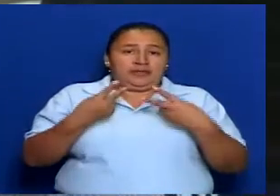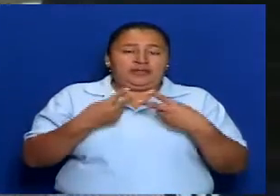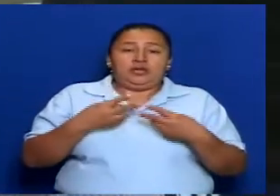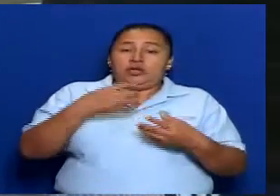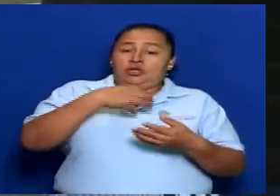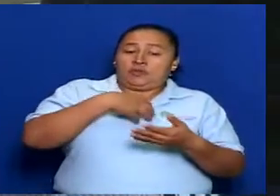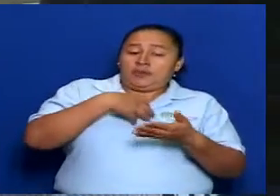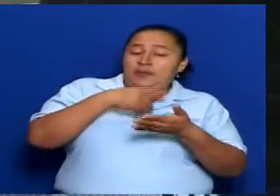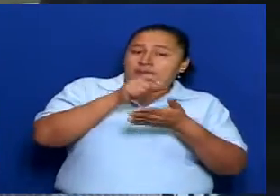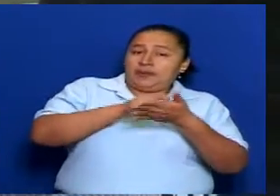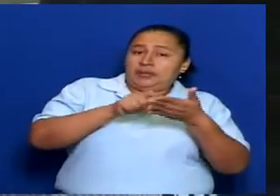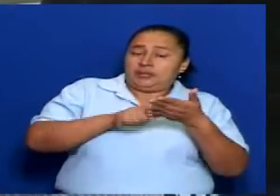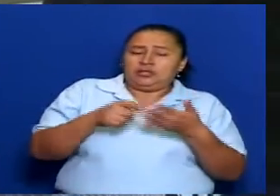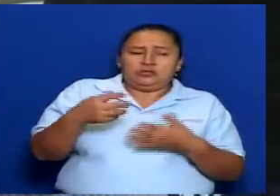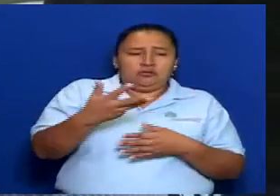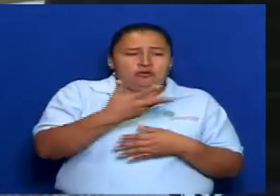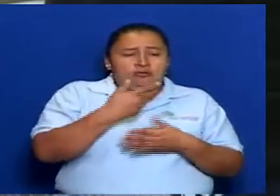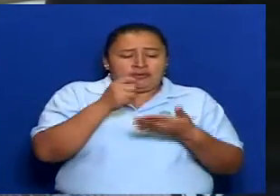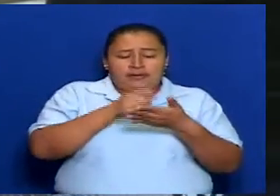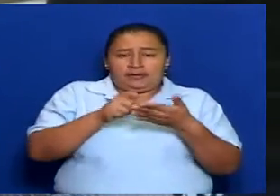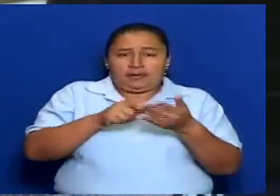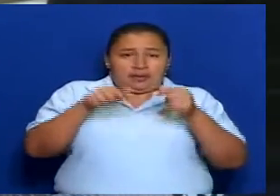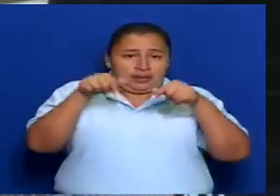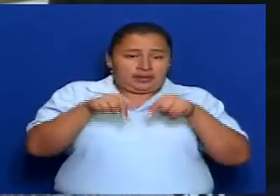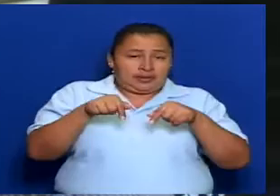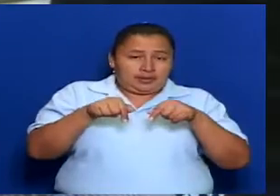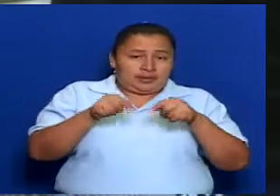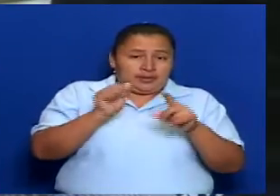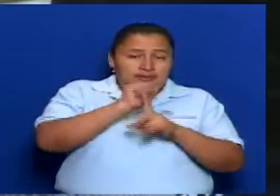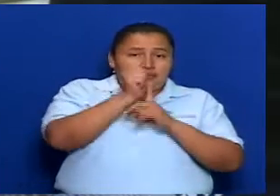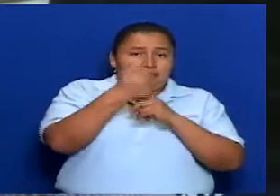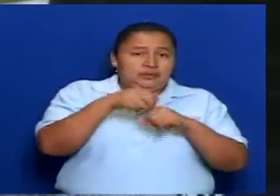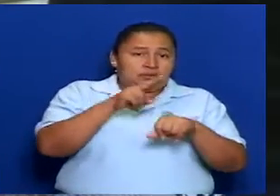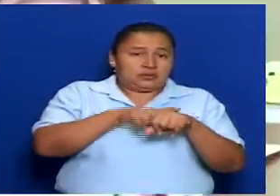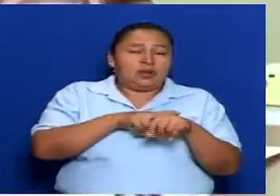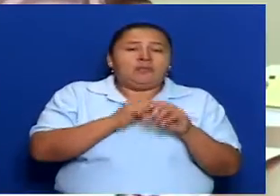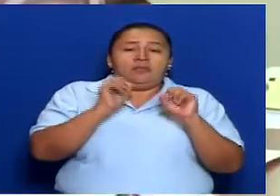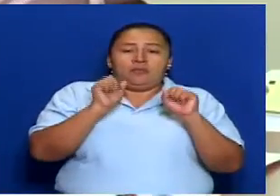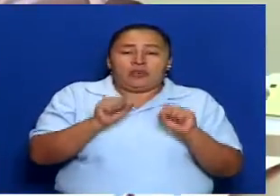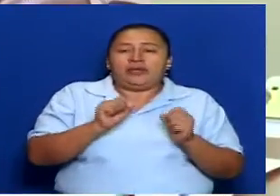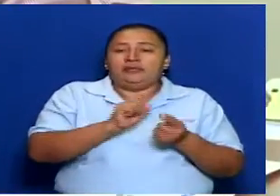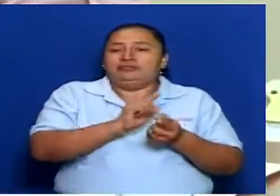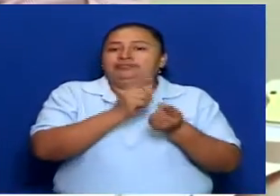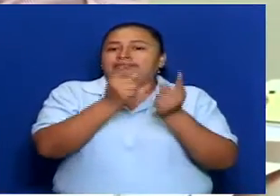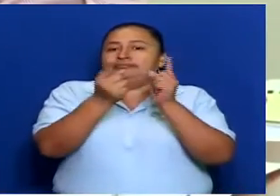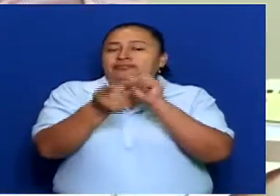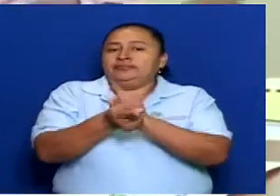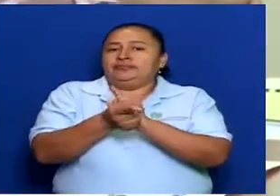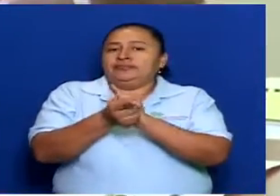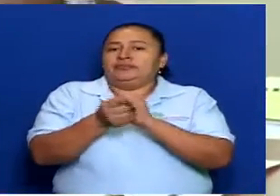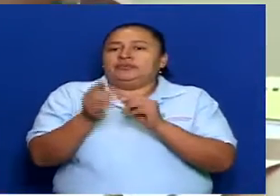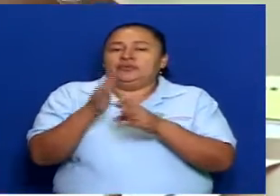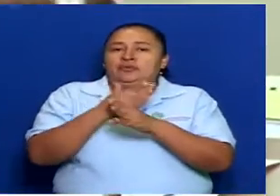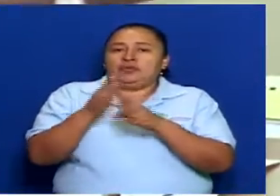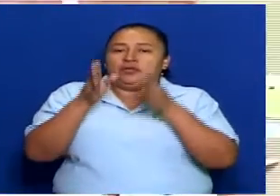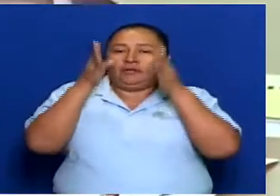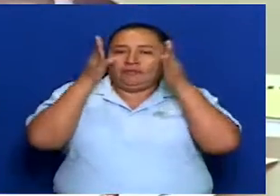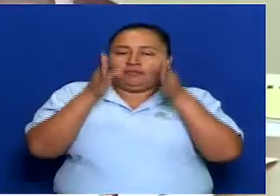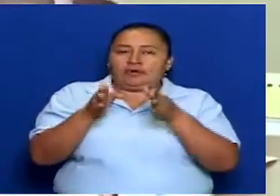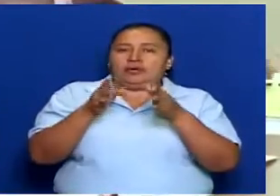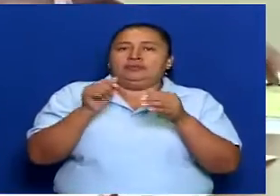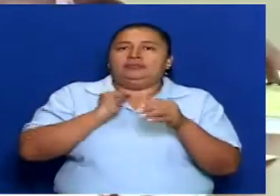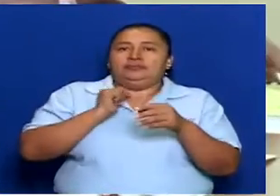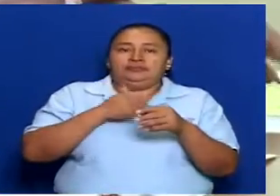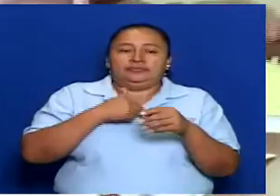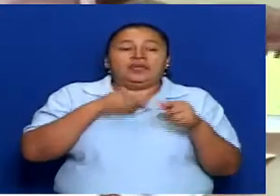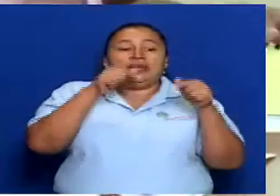escrituras, todo lo que escribimos aquí en el mercado, en las leyes, también tiene que ver con este enfoque. pase